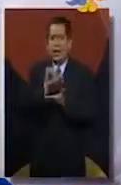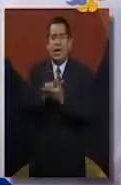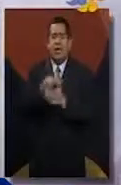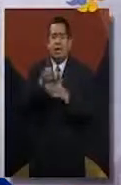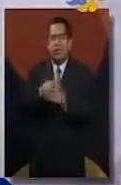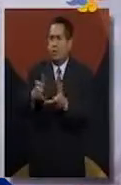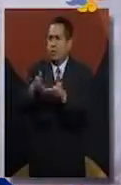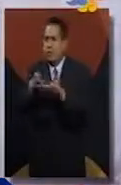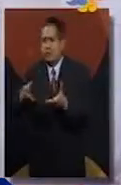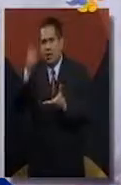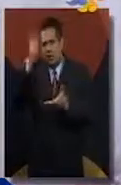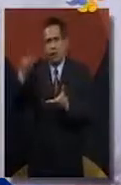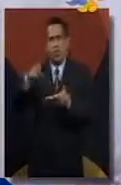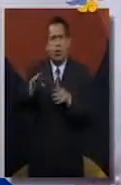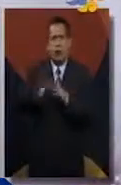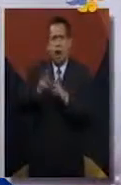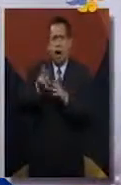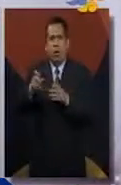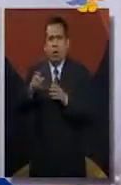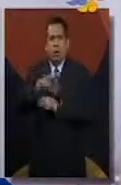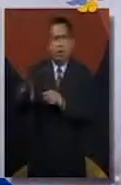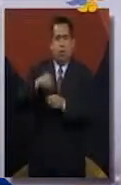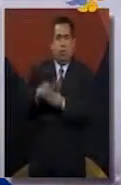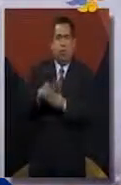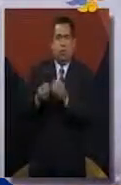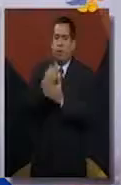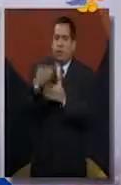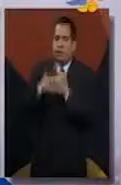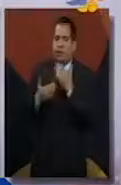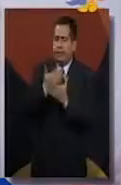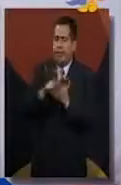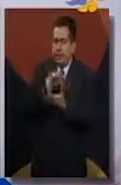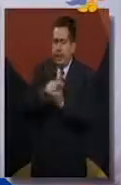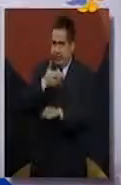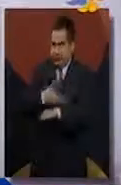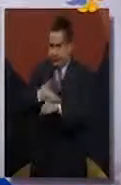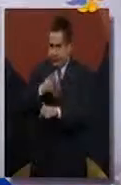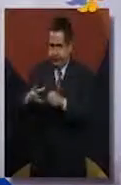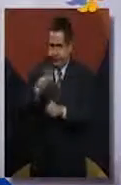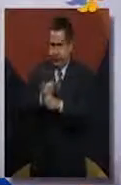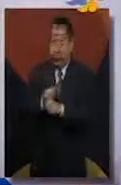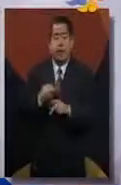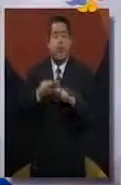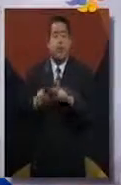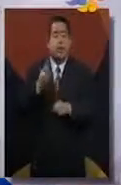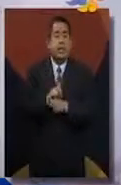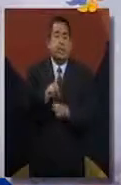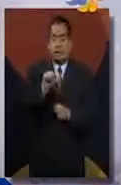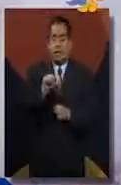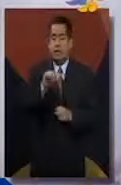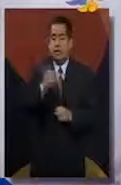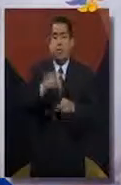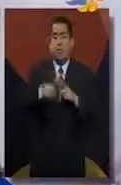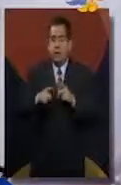las entidades federativas y catástrofes municipales. El dictamen aprobado será discutido en el periodo extraordinario que inicia el martes 16 de julio.